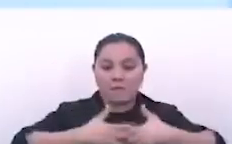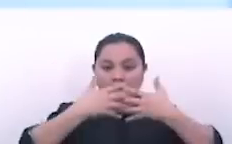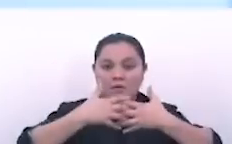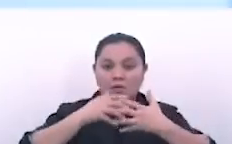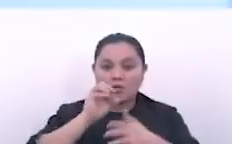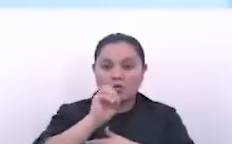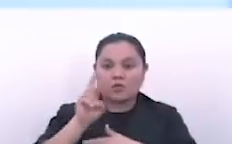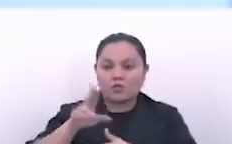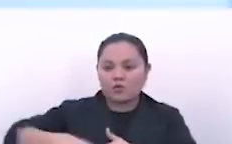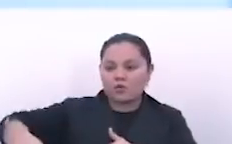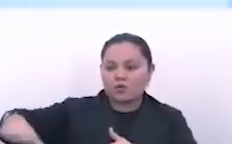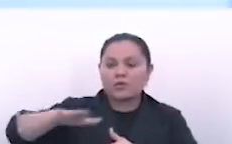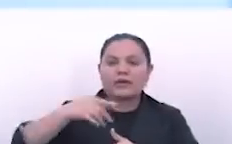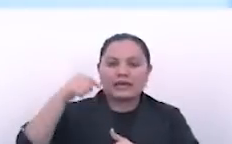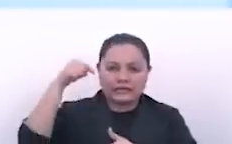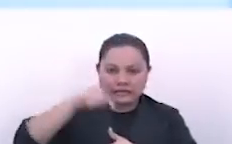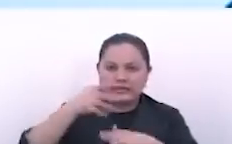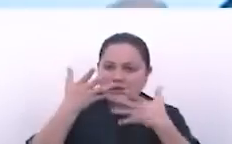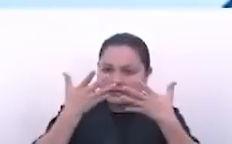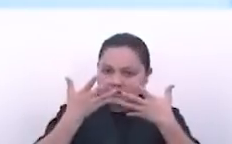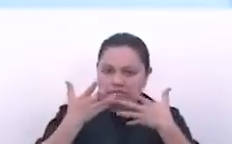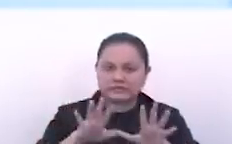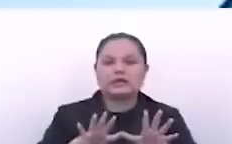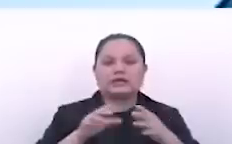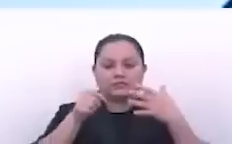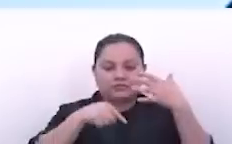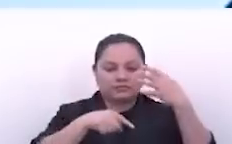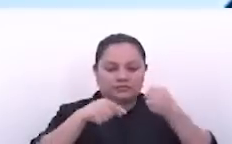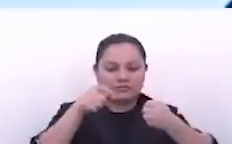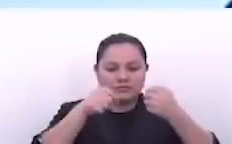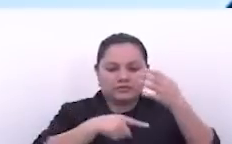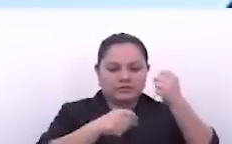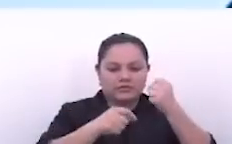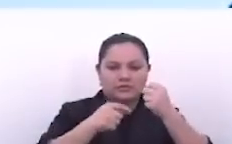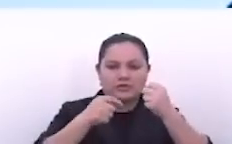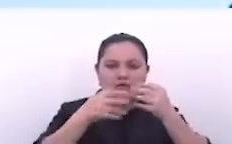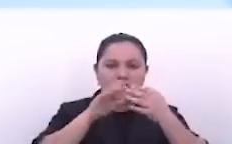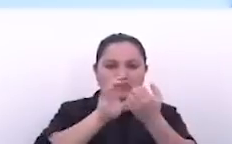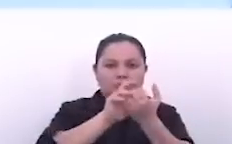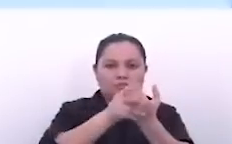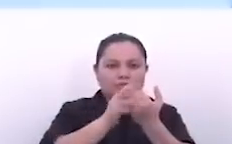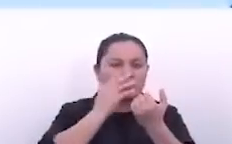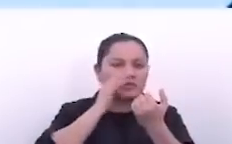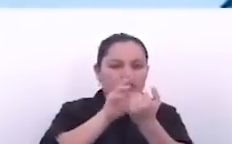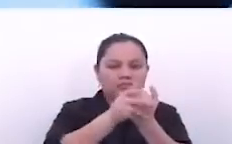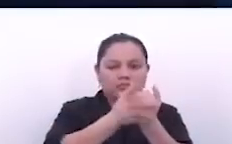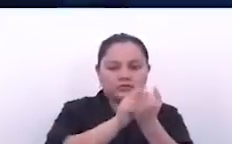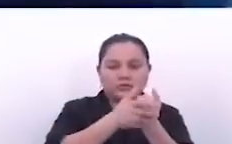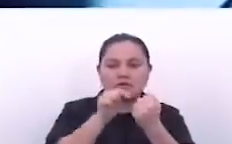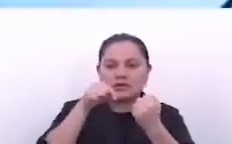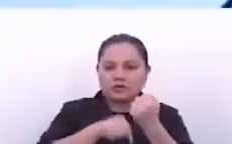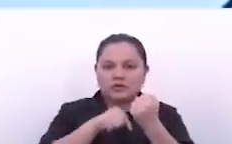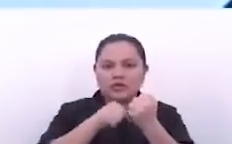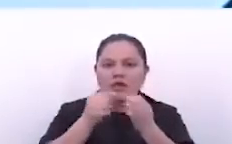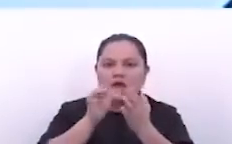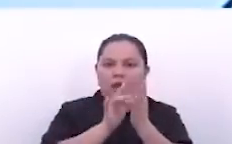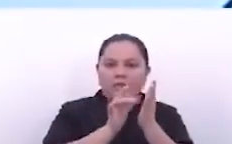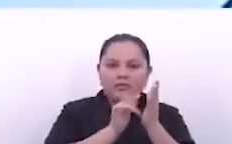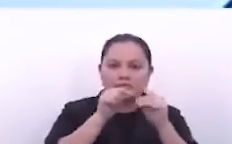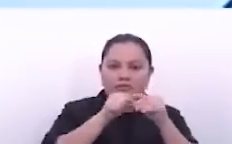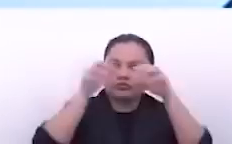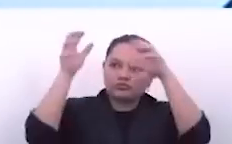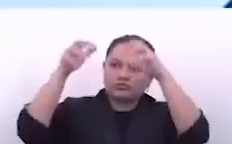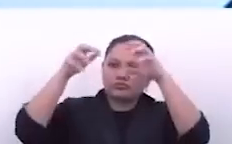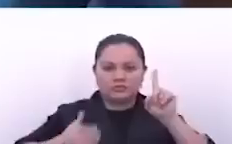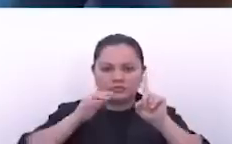Oriente ya deberían de haber sembrado la milpa y deberían de estar aprovechando este pequeño temporal que